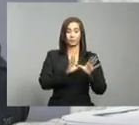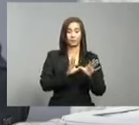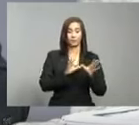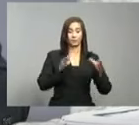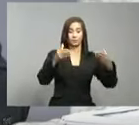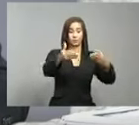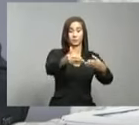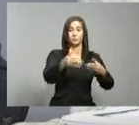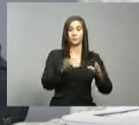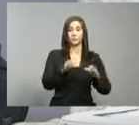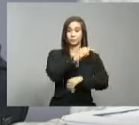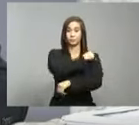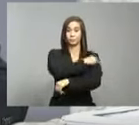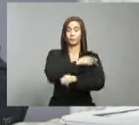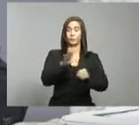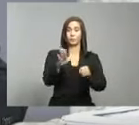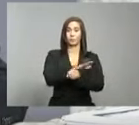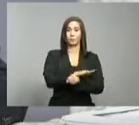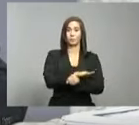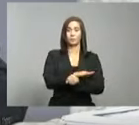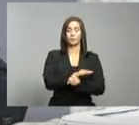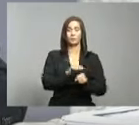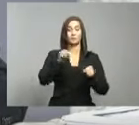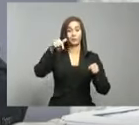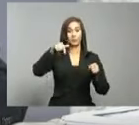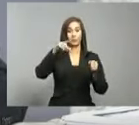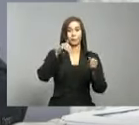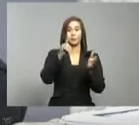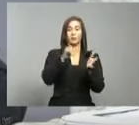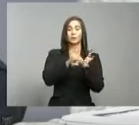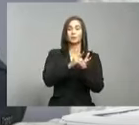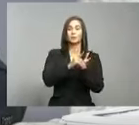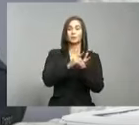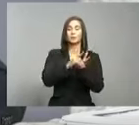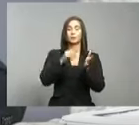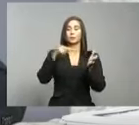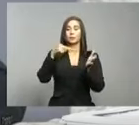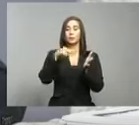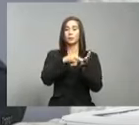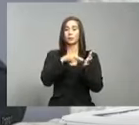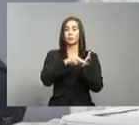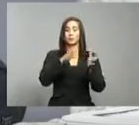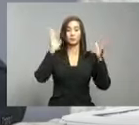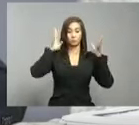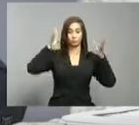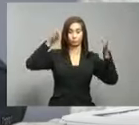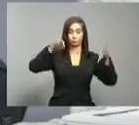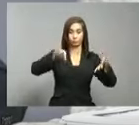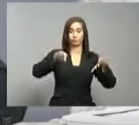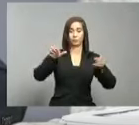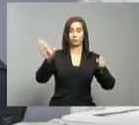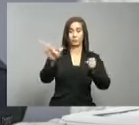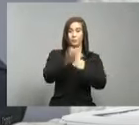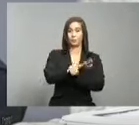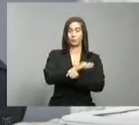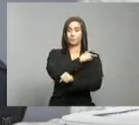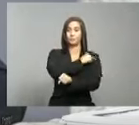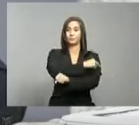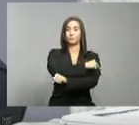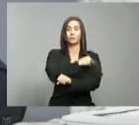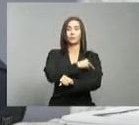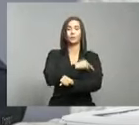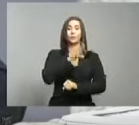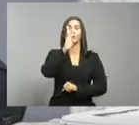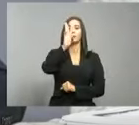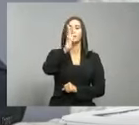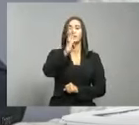ocupadas. En el Distrito Nacional, que es el foco principal en estos momentos, la ocupación hospitalaria es